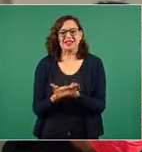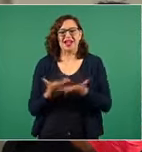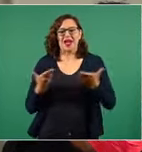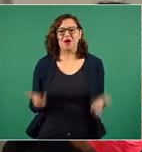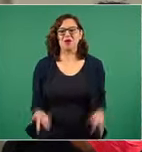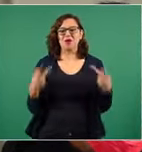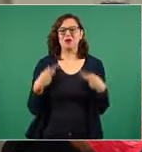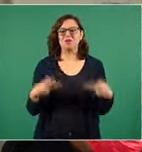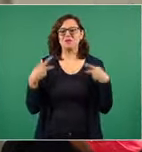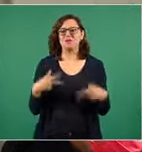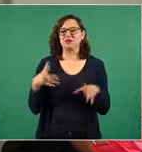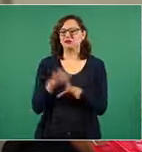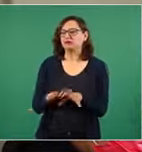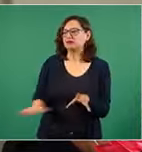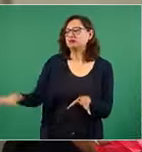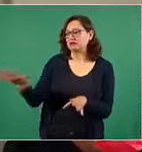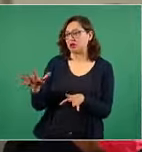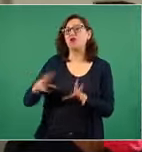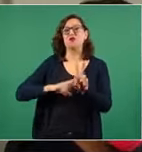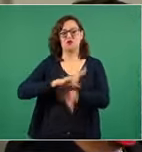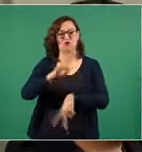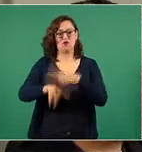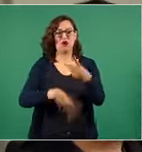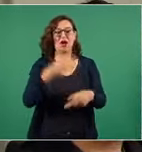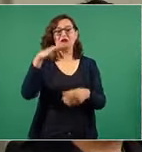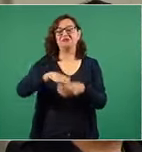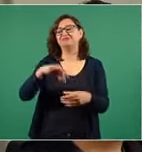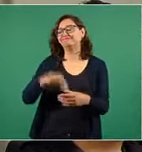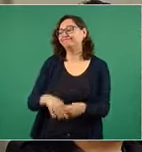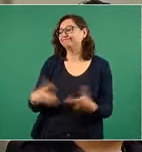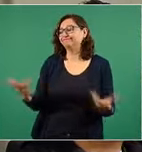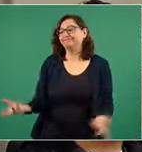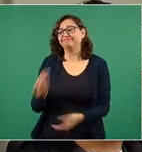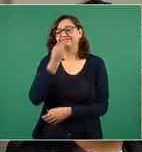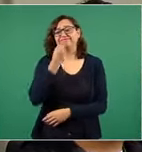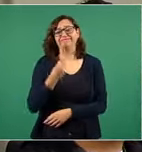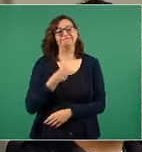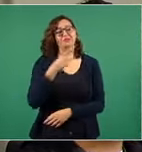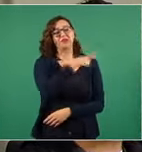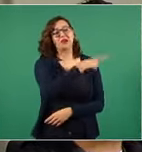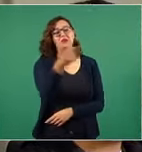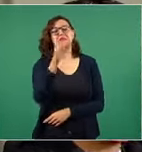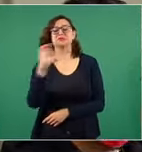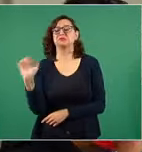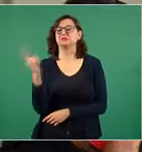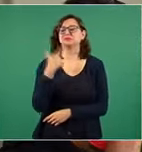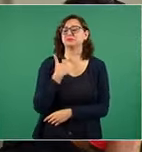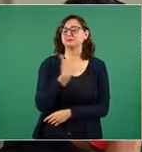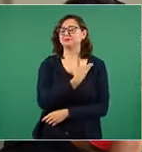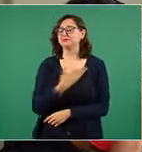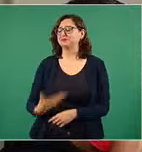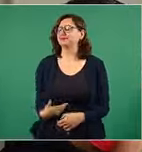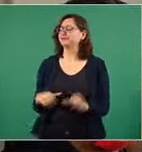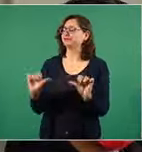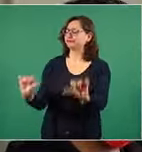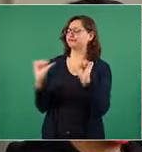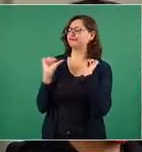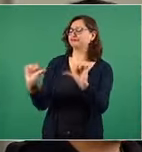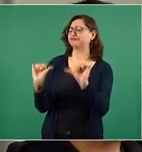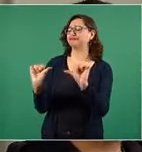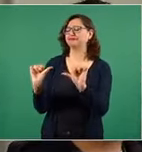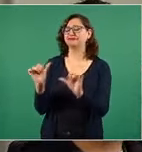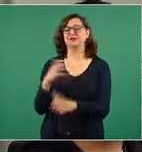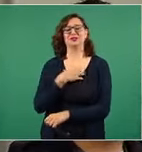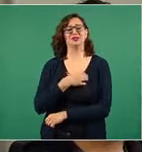que fue a las urnas y que hoy esos expresidentes se regodean? Y aparte, en los periódicos de la sección, ya no